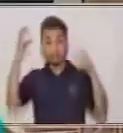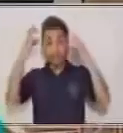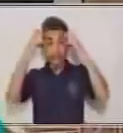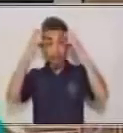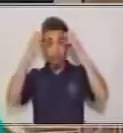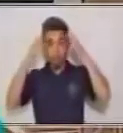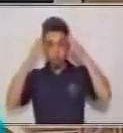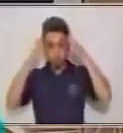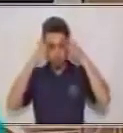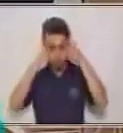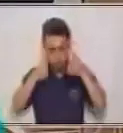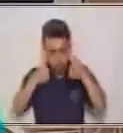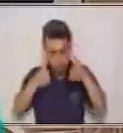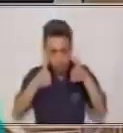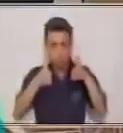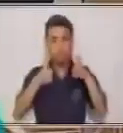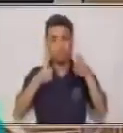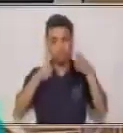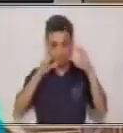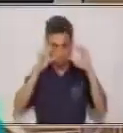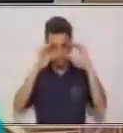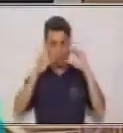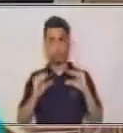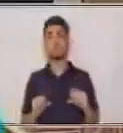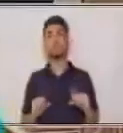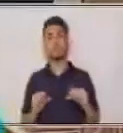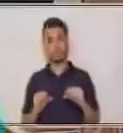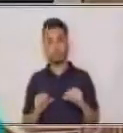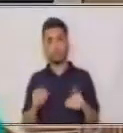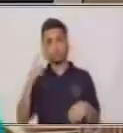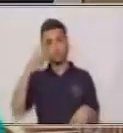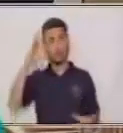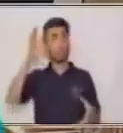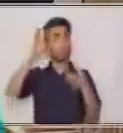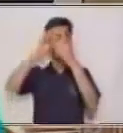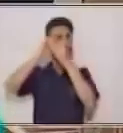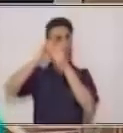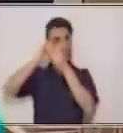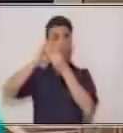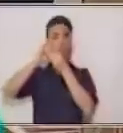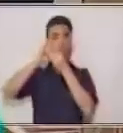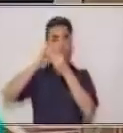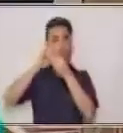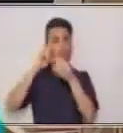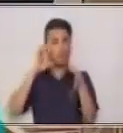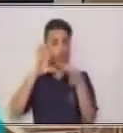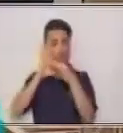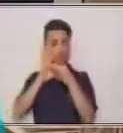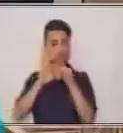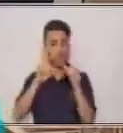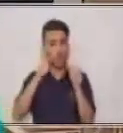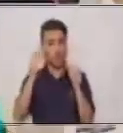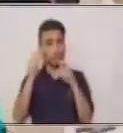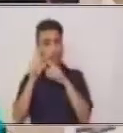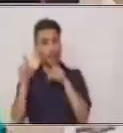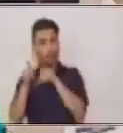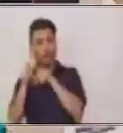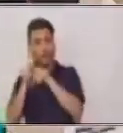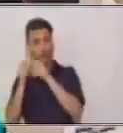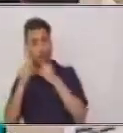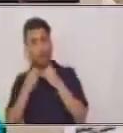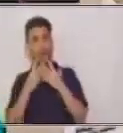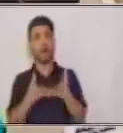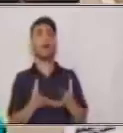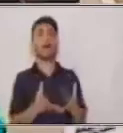y lo va a grabar, lo va a decodificar y lo va a interpretar. Por eso la concentración